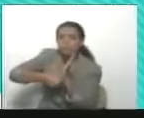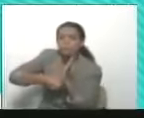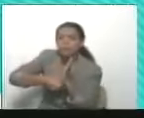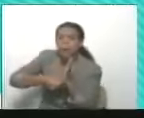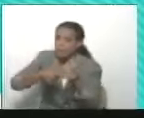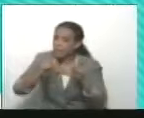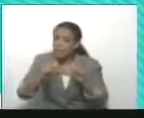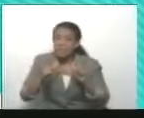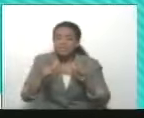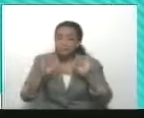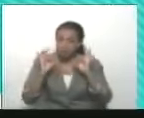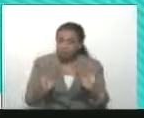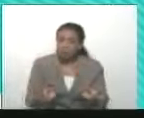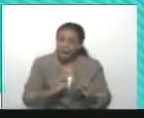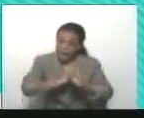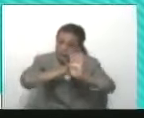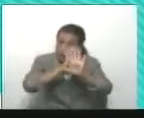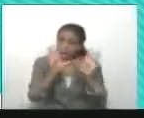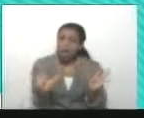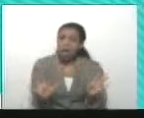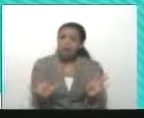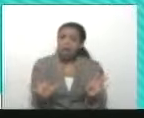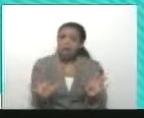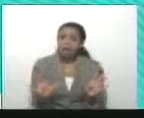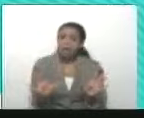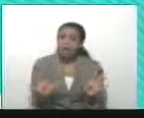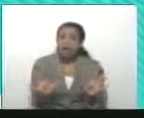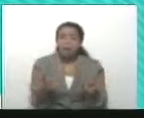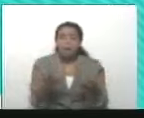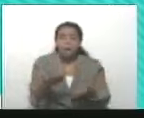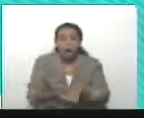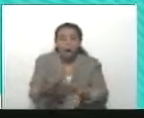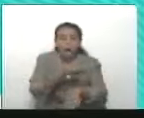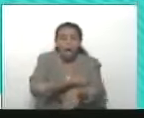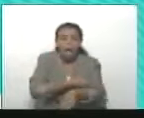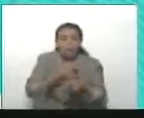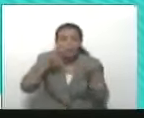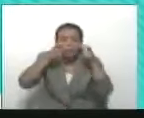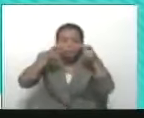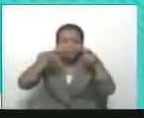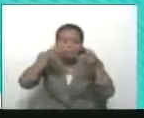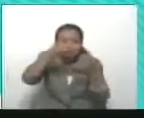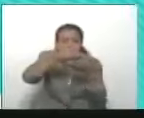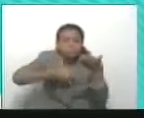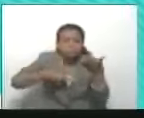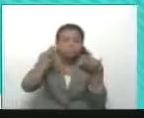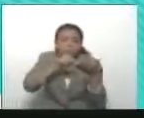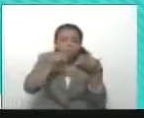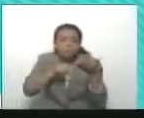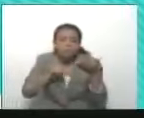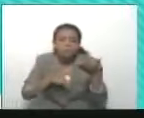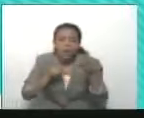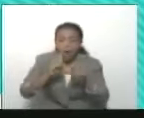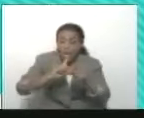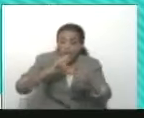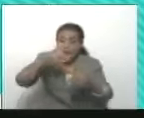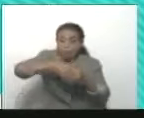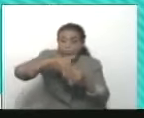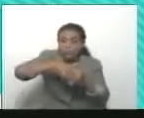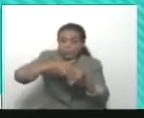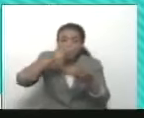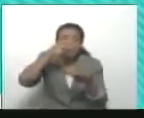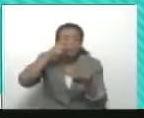Todas esas garantías, ¿verdad? Las auditorías previas, las auditorías en caliente, las auditorías posteriores.